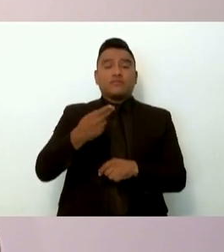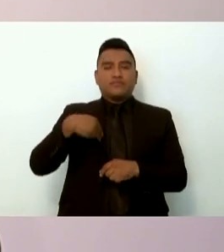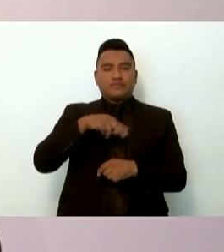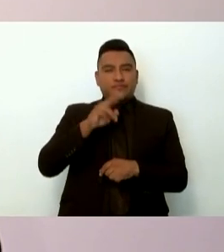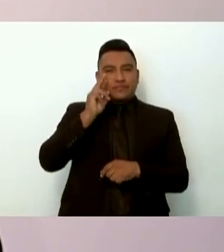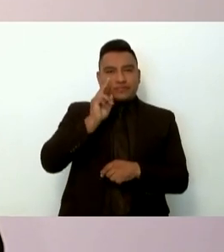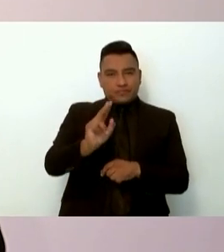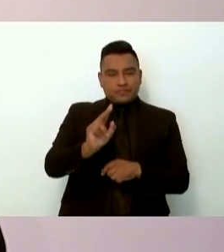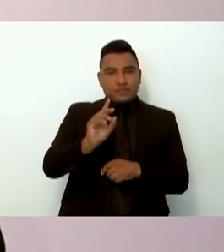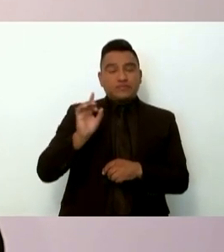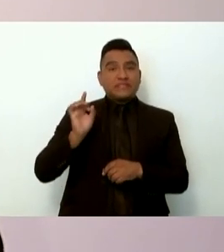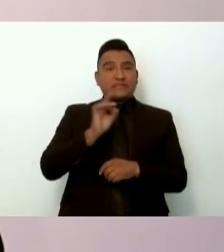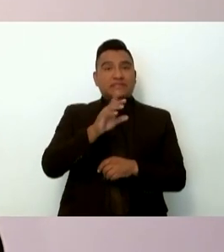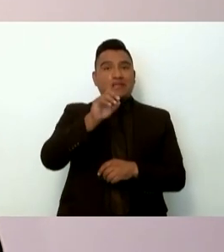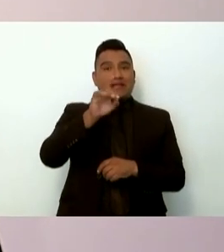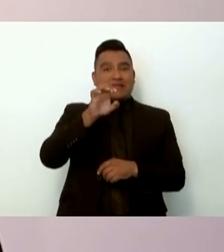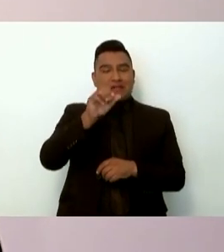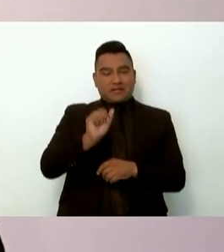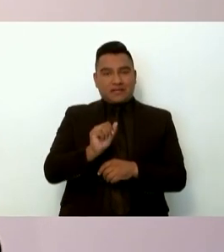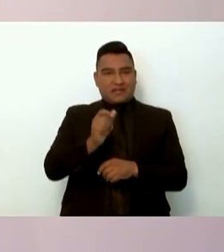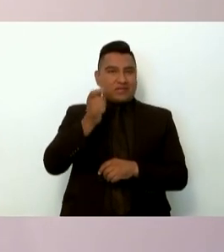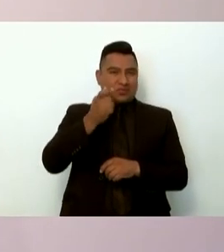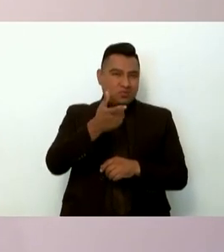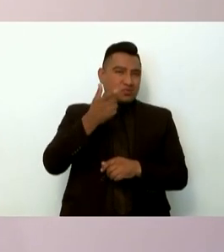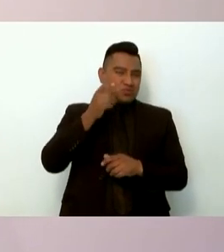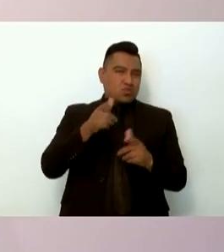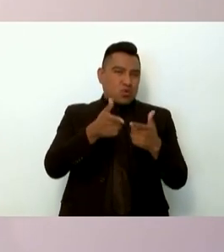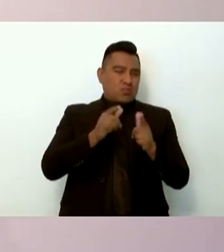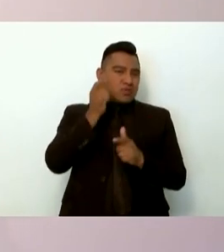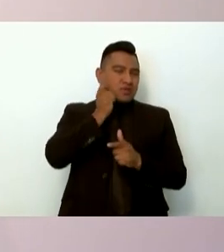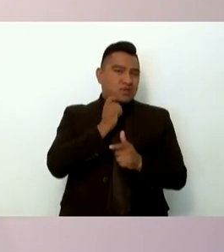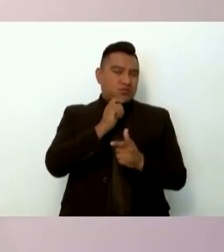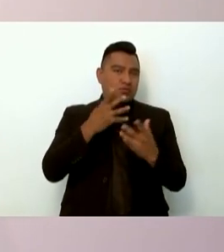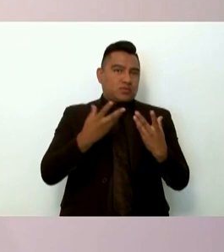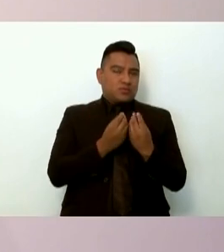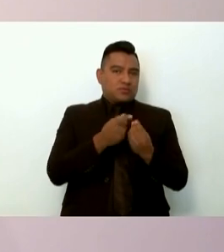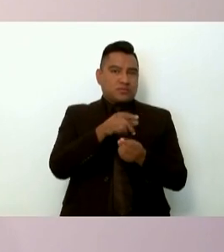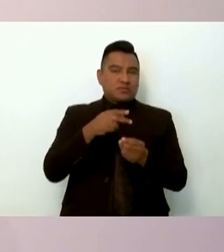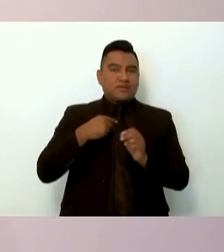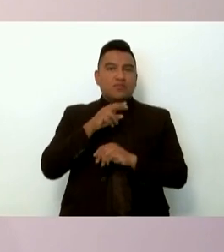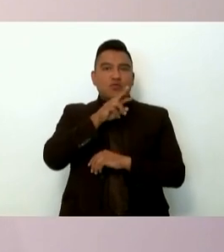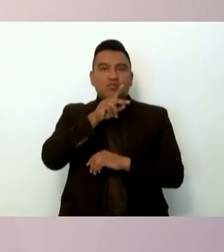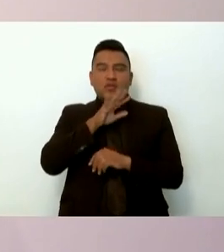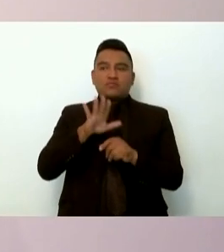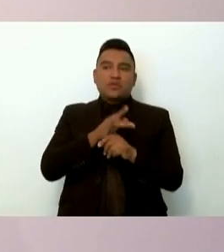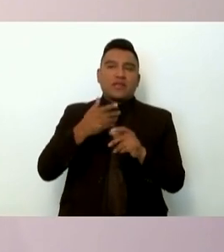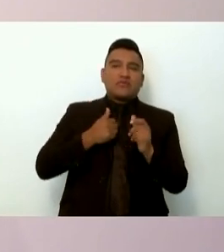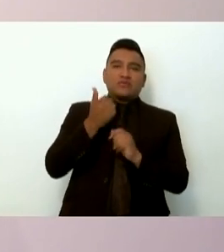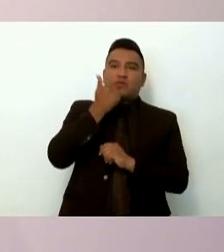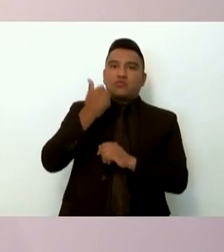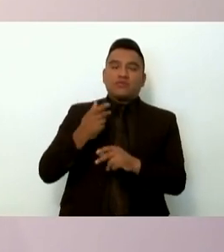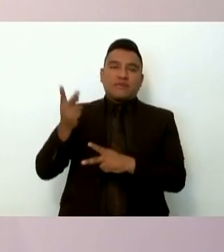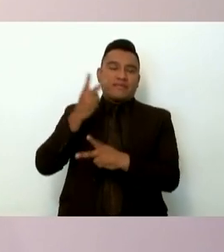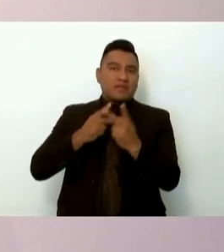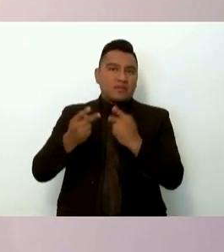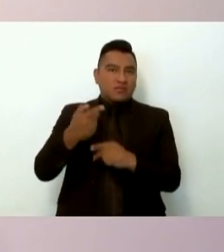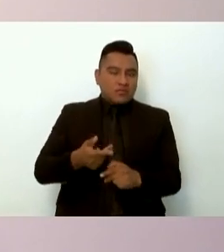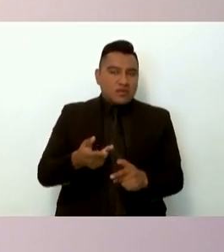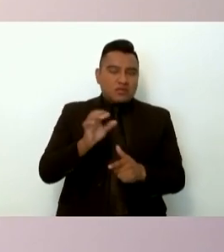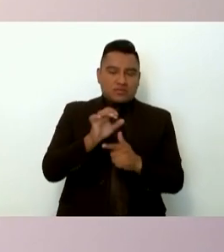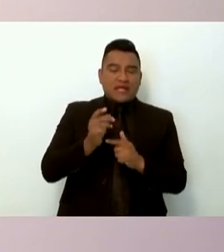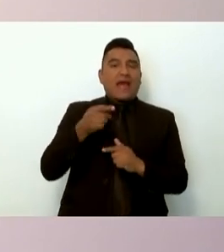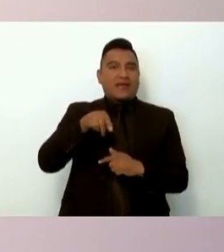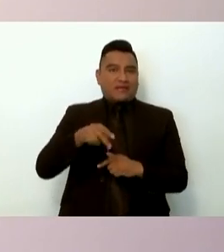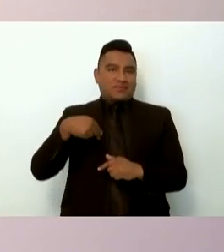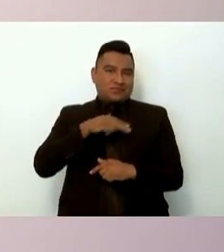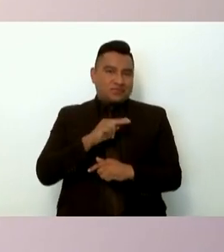DEA que líderes de Guerreros Unidos como José Ángel Cazorubias están preocupados por la presencia de los estudiantes. Aquí podemos